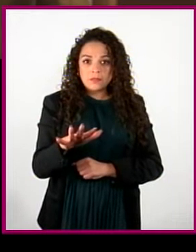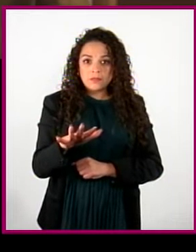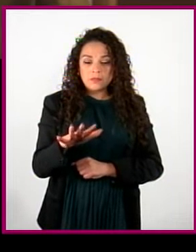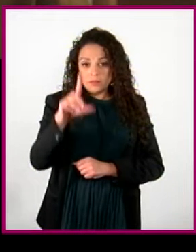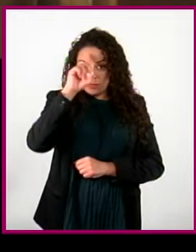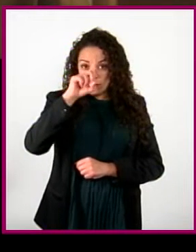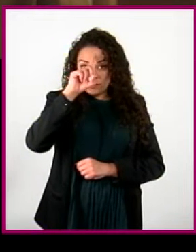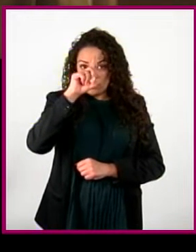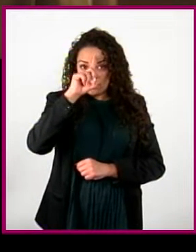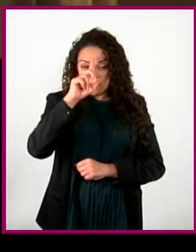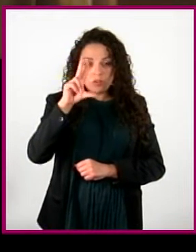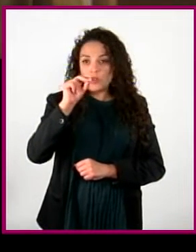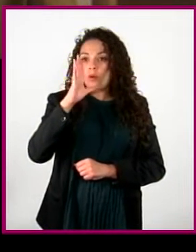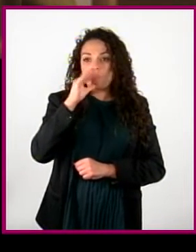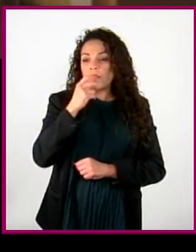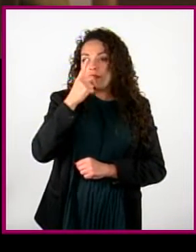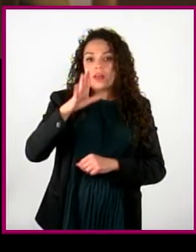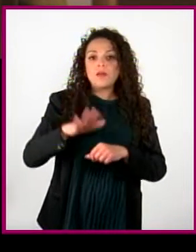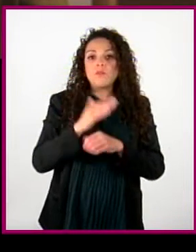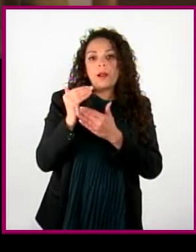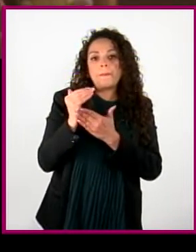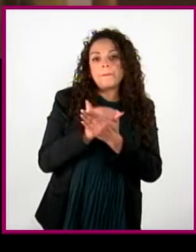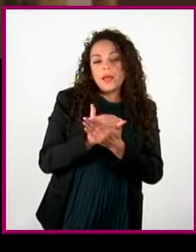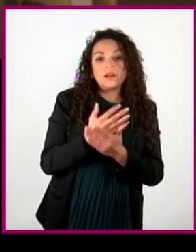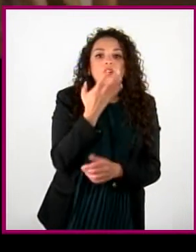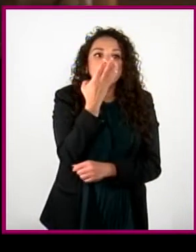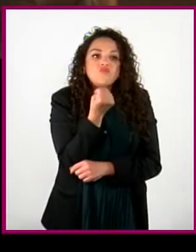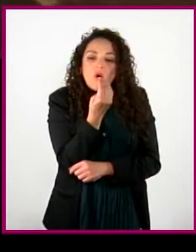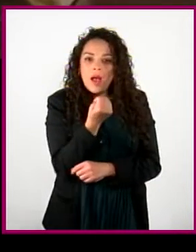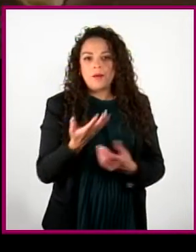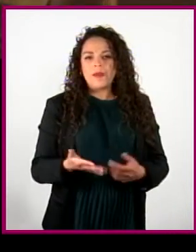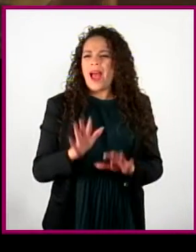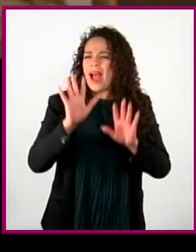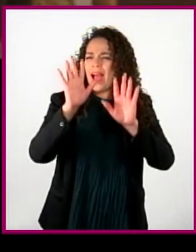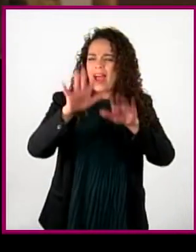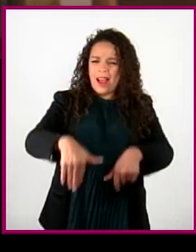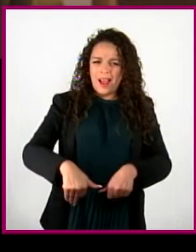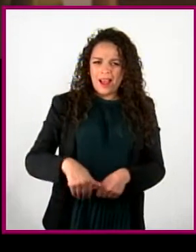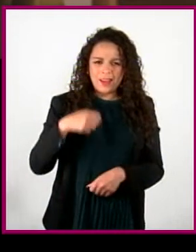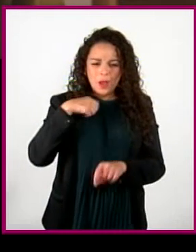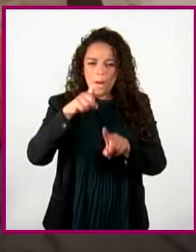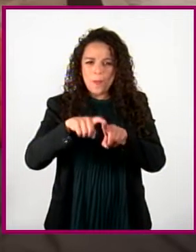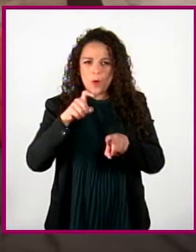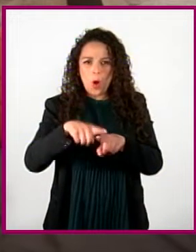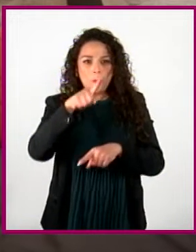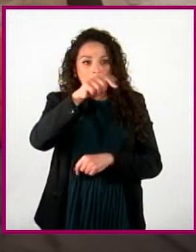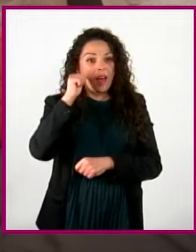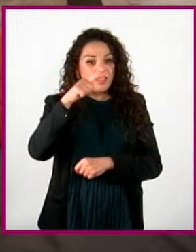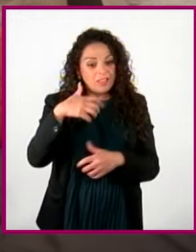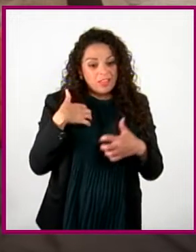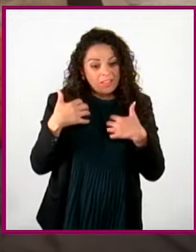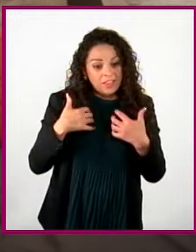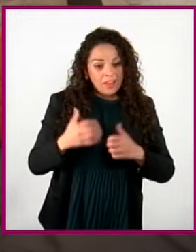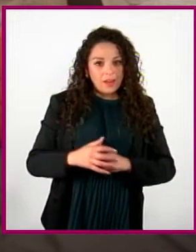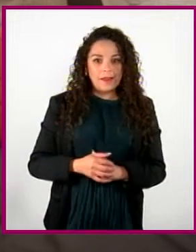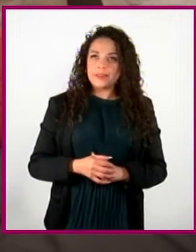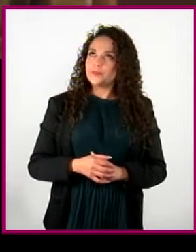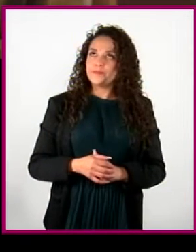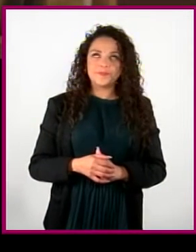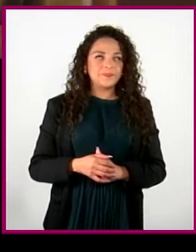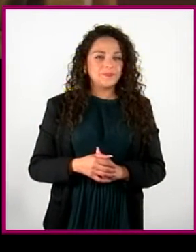puntos. Ay, Era una bromita porque sé que te pones medio intensa. Mmm, qué simpático.